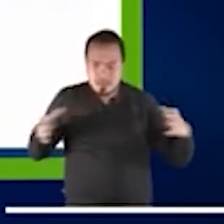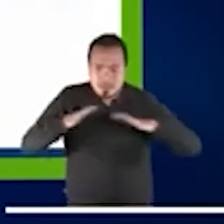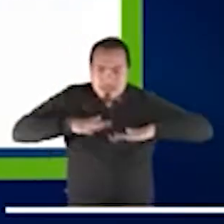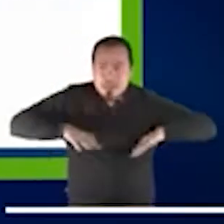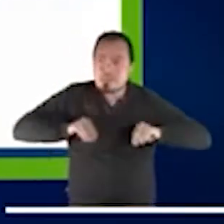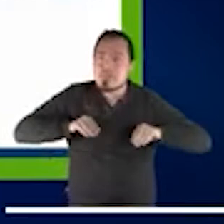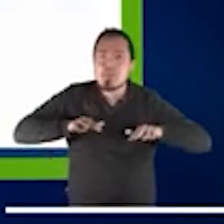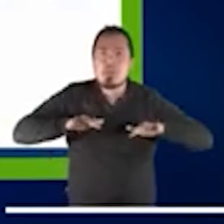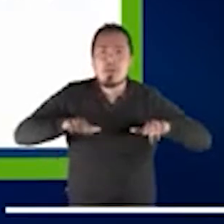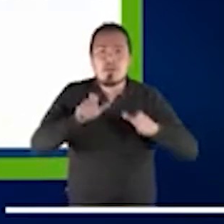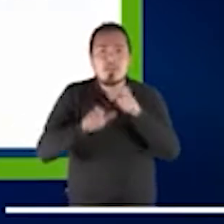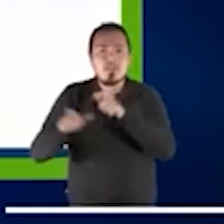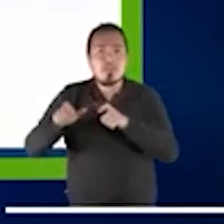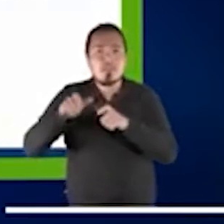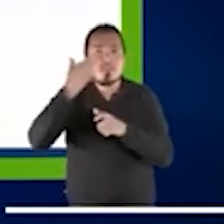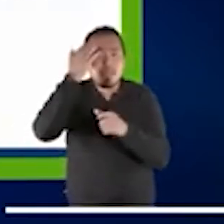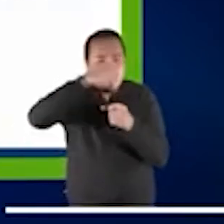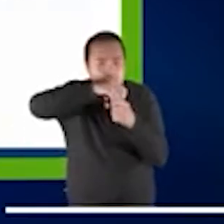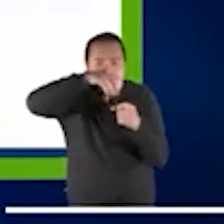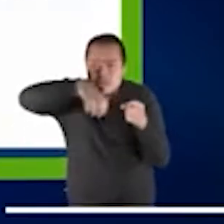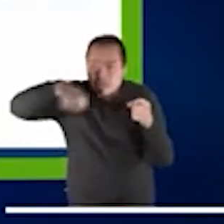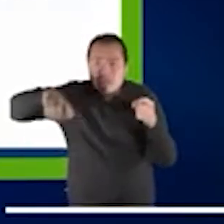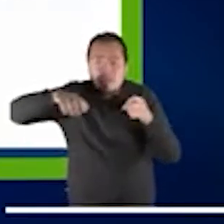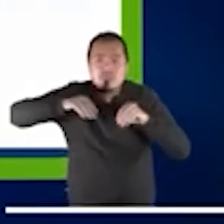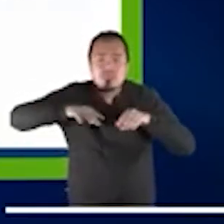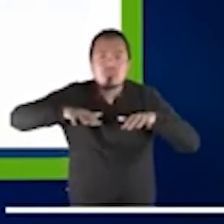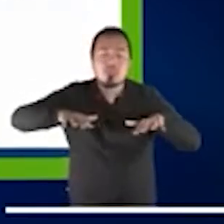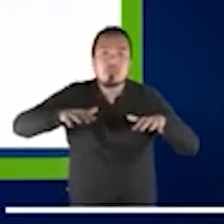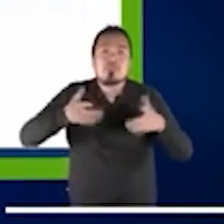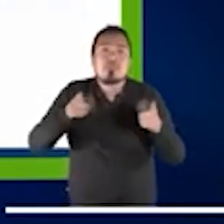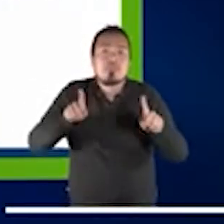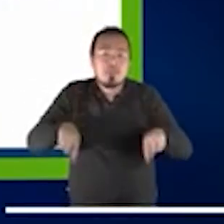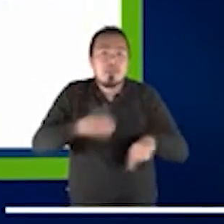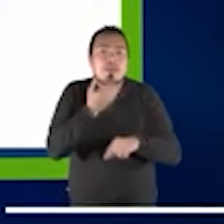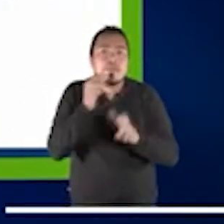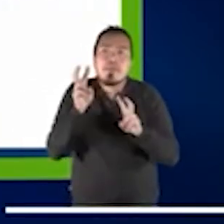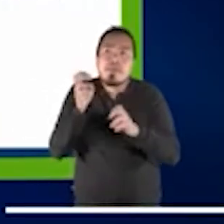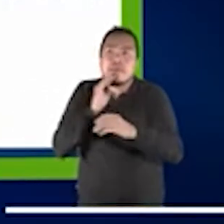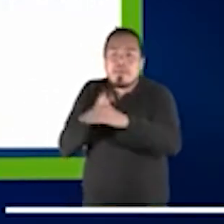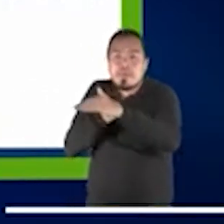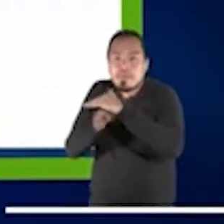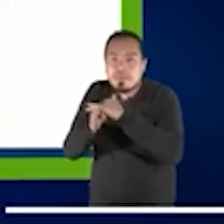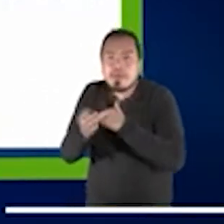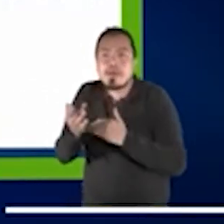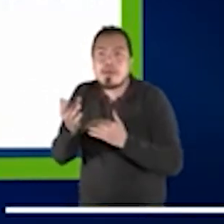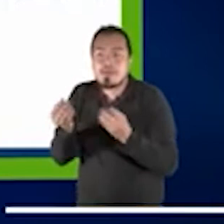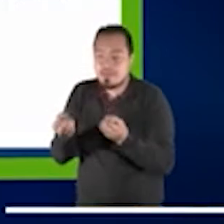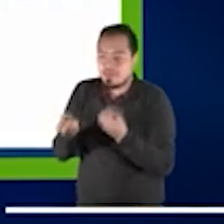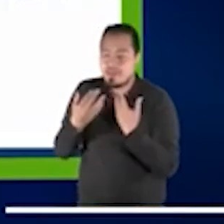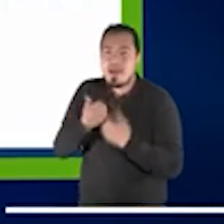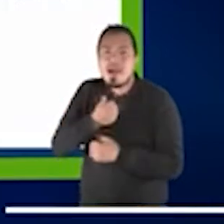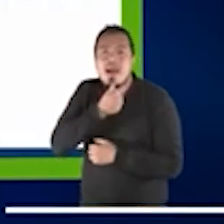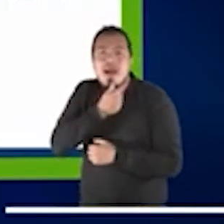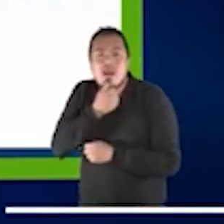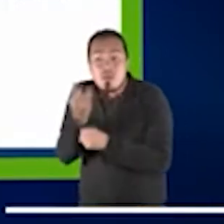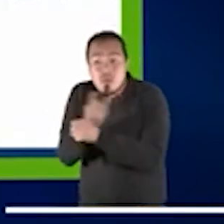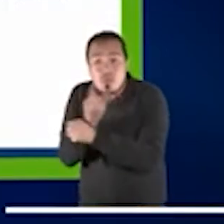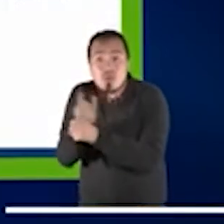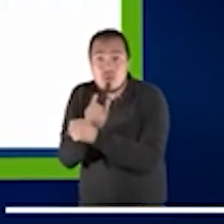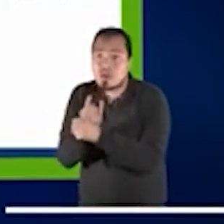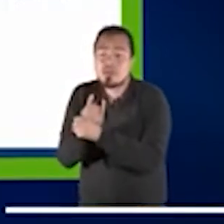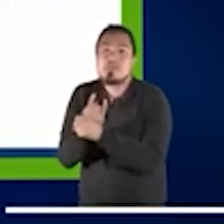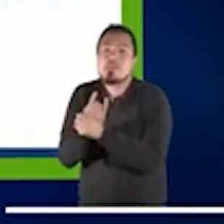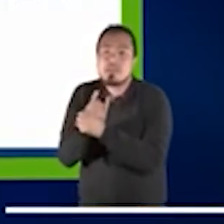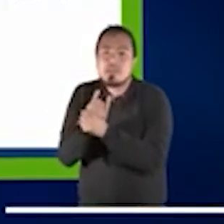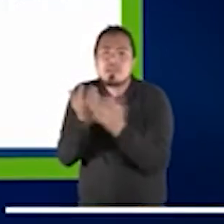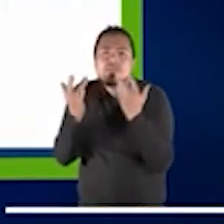casi imposible implementar. El acceso al agua, al higiene básico, también son elementos